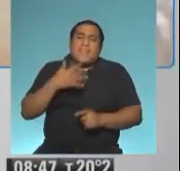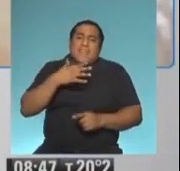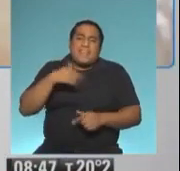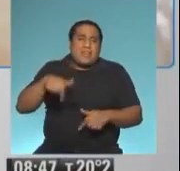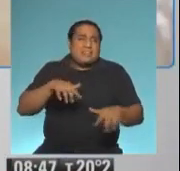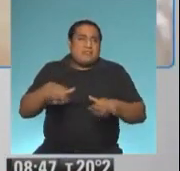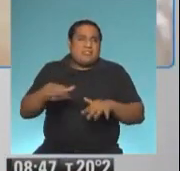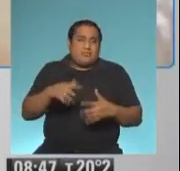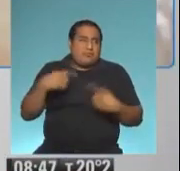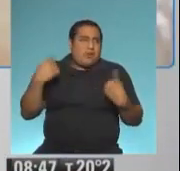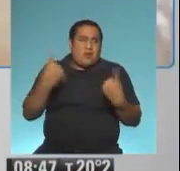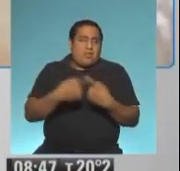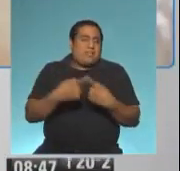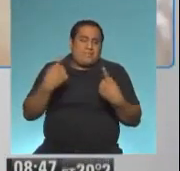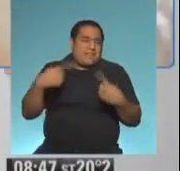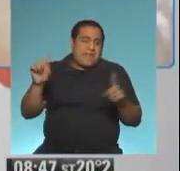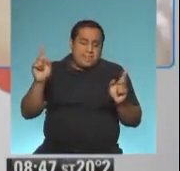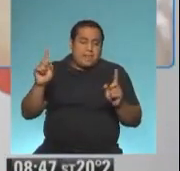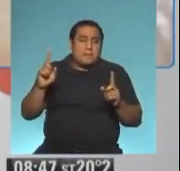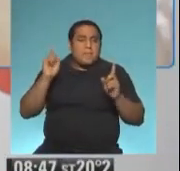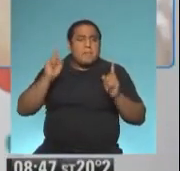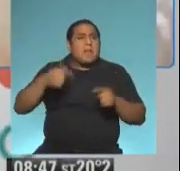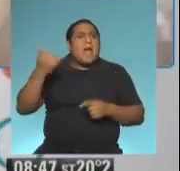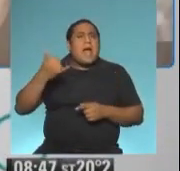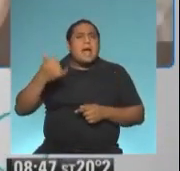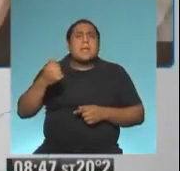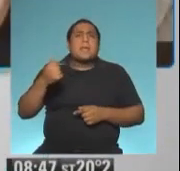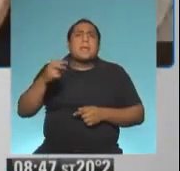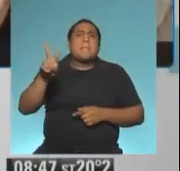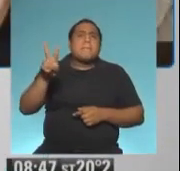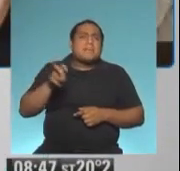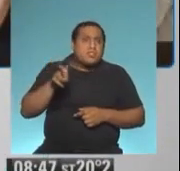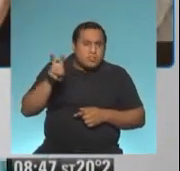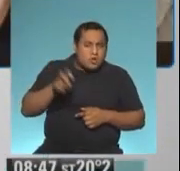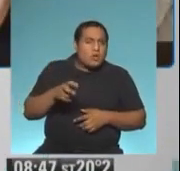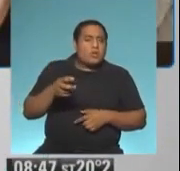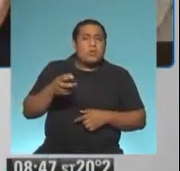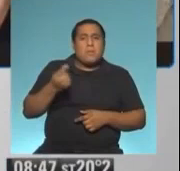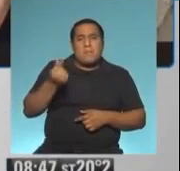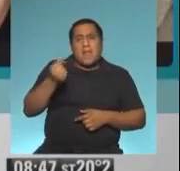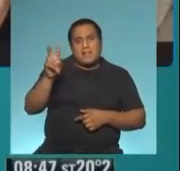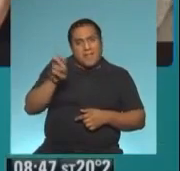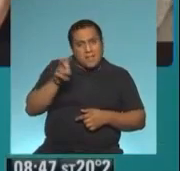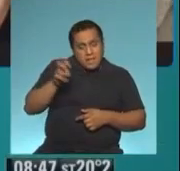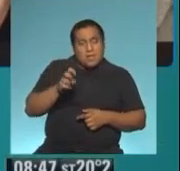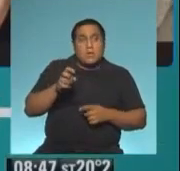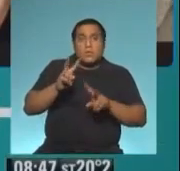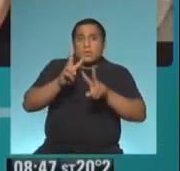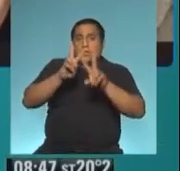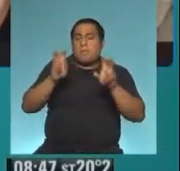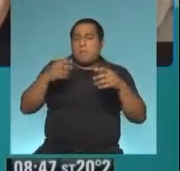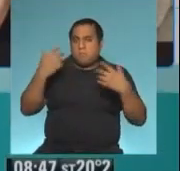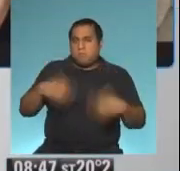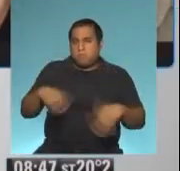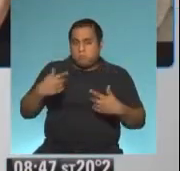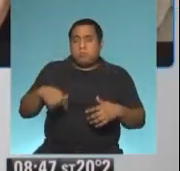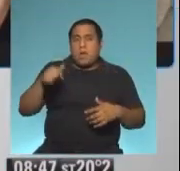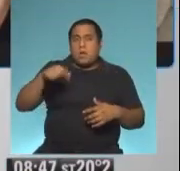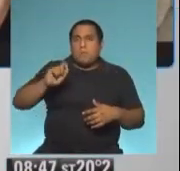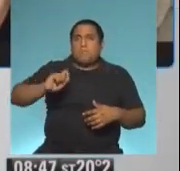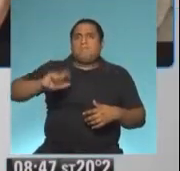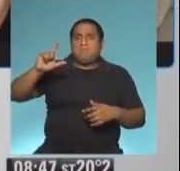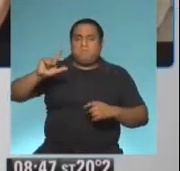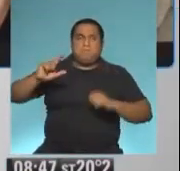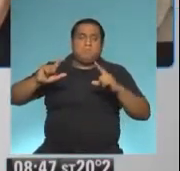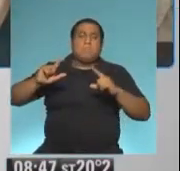y también hay muchas pensiones por discapacidad que vos sabés que es otro gran tema, se han incrementado en este último